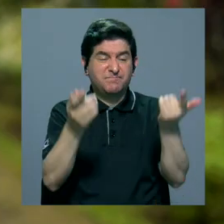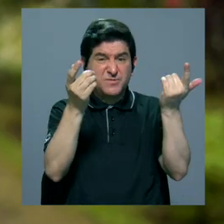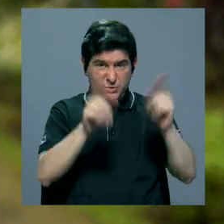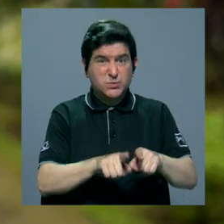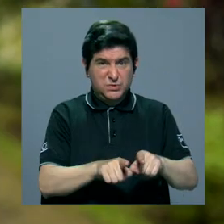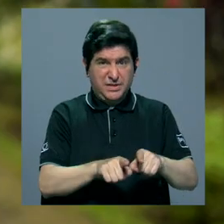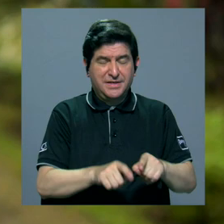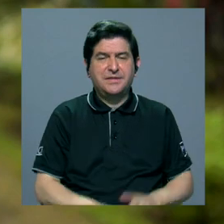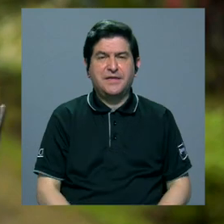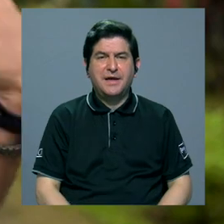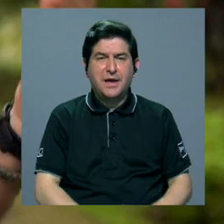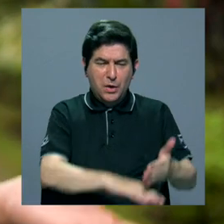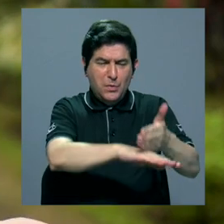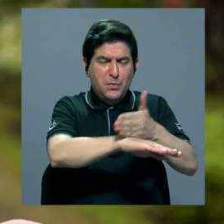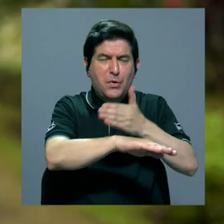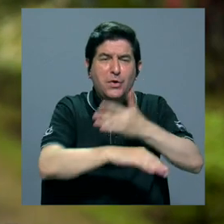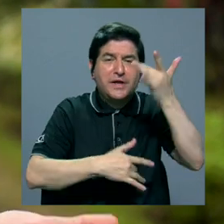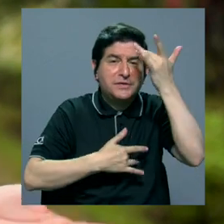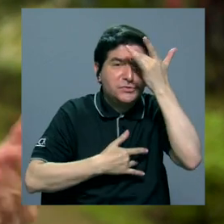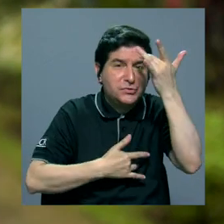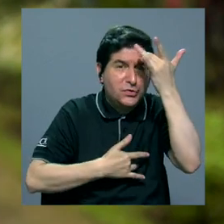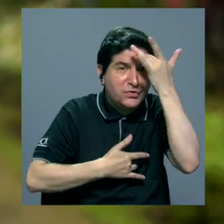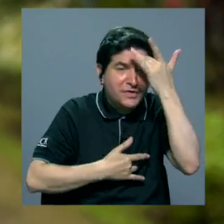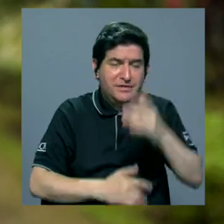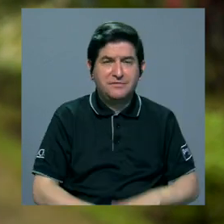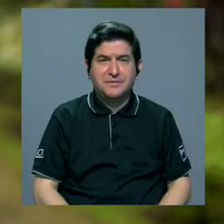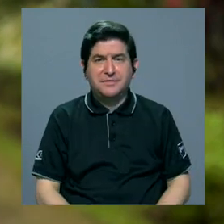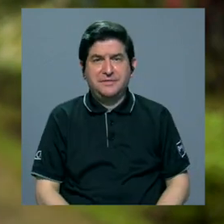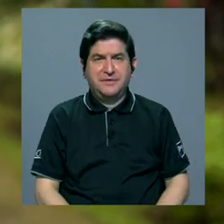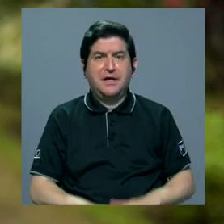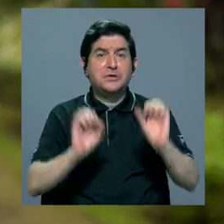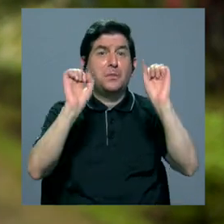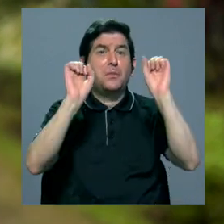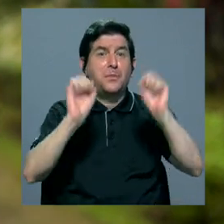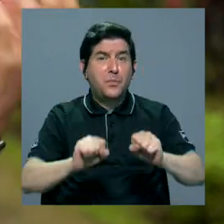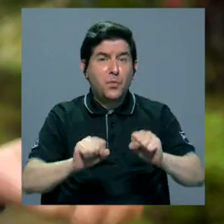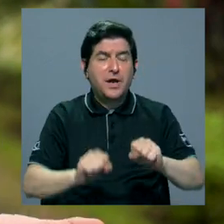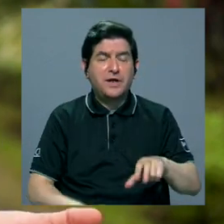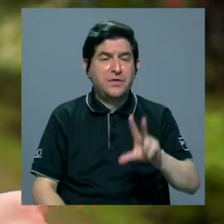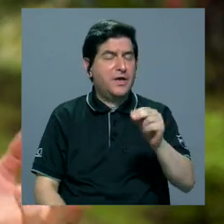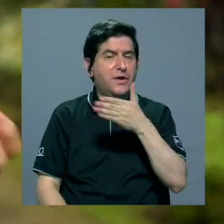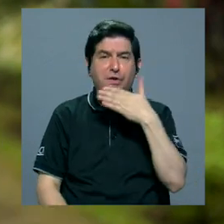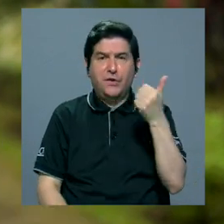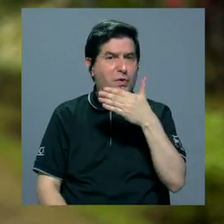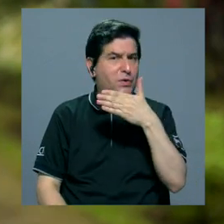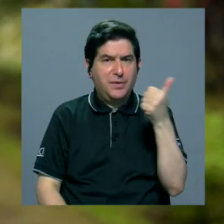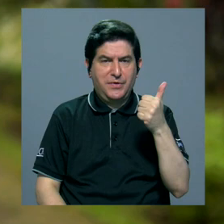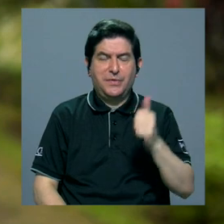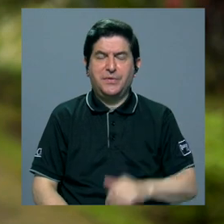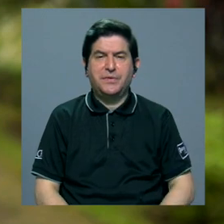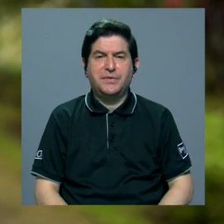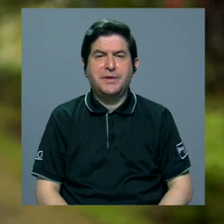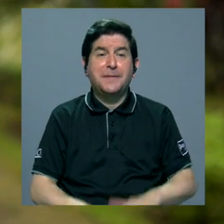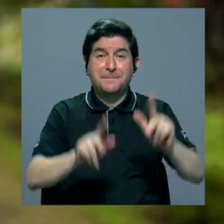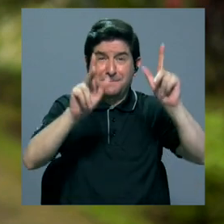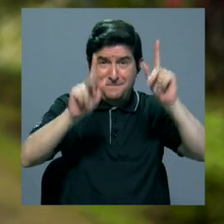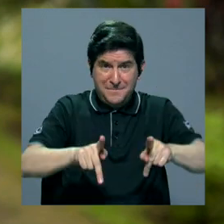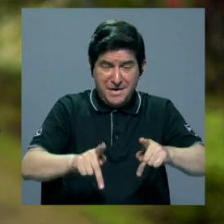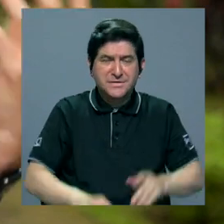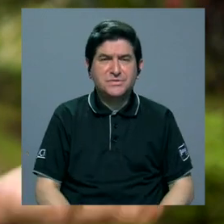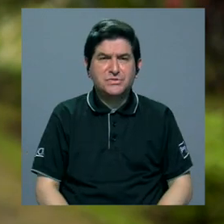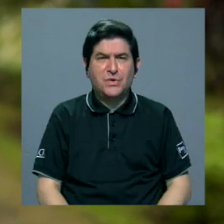es que el progreso de la enfermedad no sea el mejor. Entonces la persona